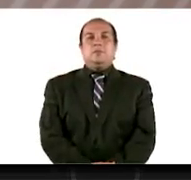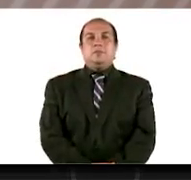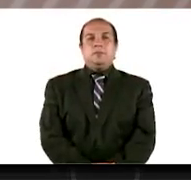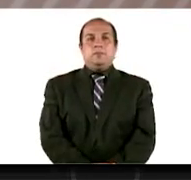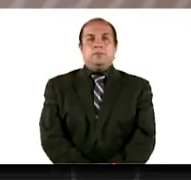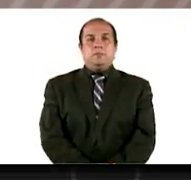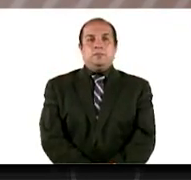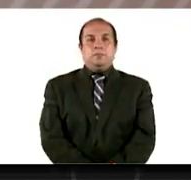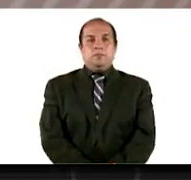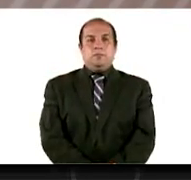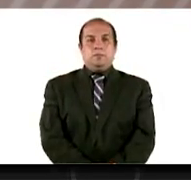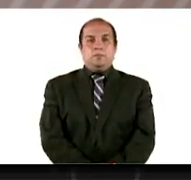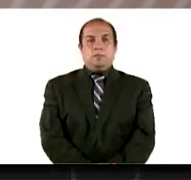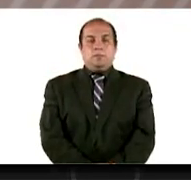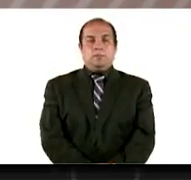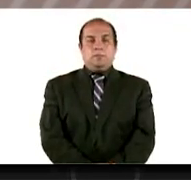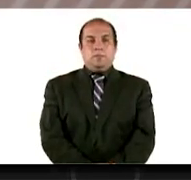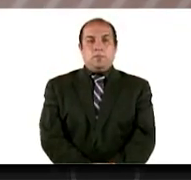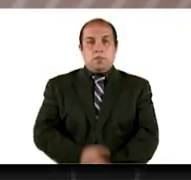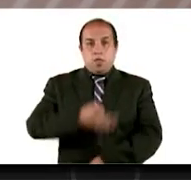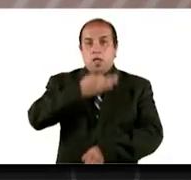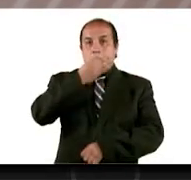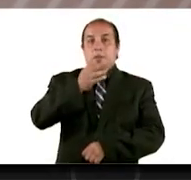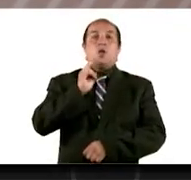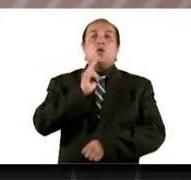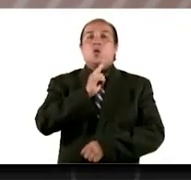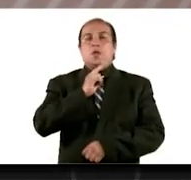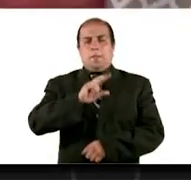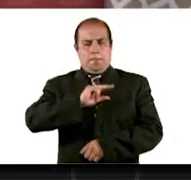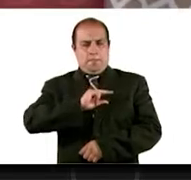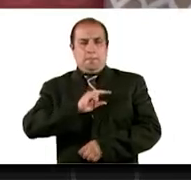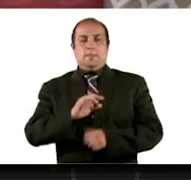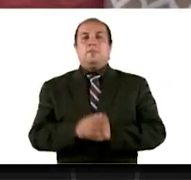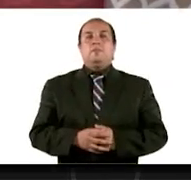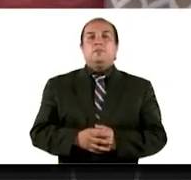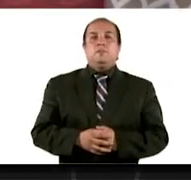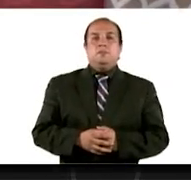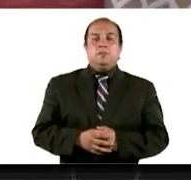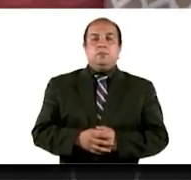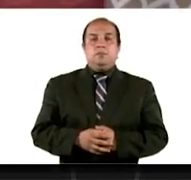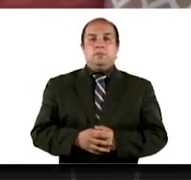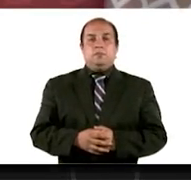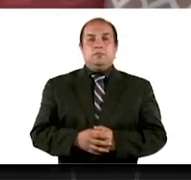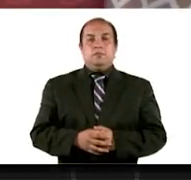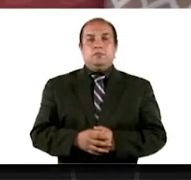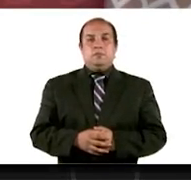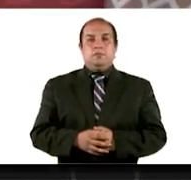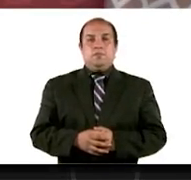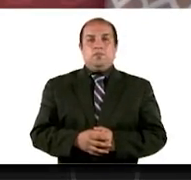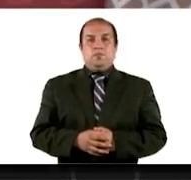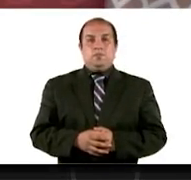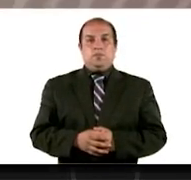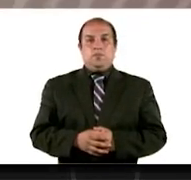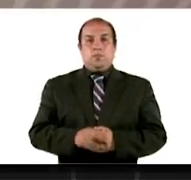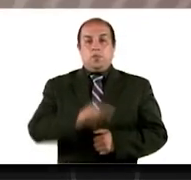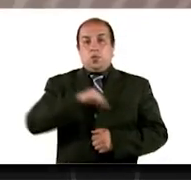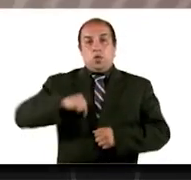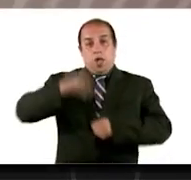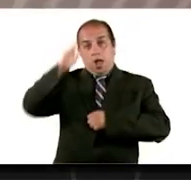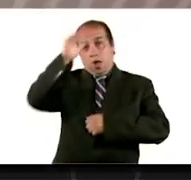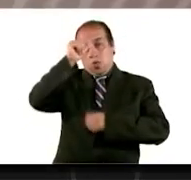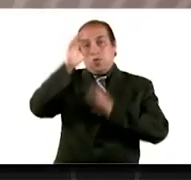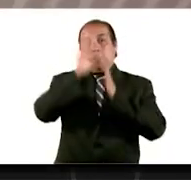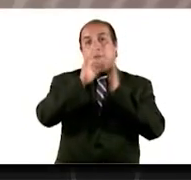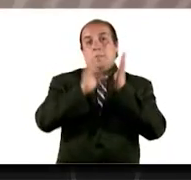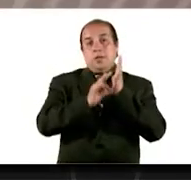Y quiero darles una noticia muy especial. Y es que nos vamos a poner de acuerdo en la fecha,